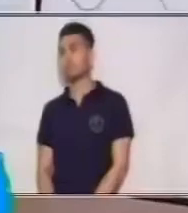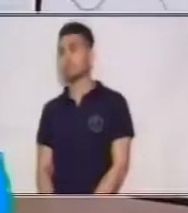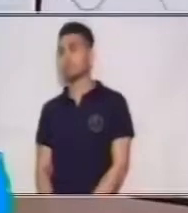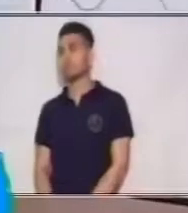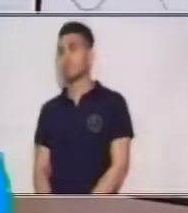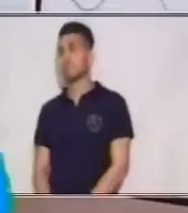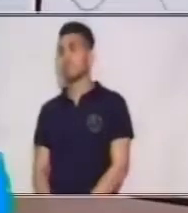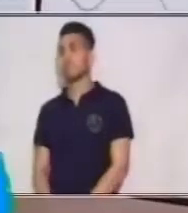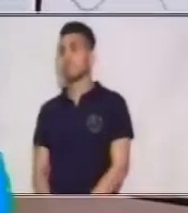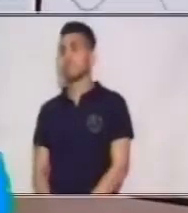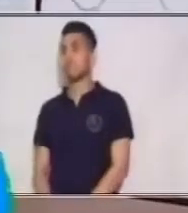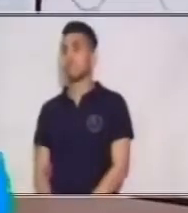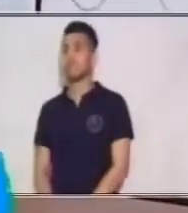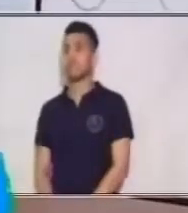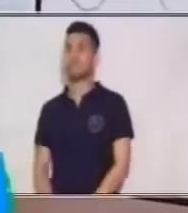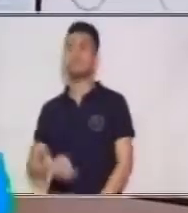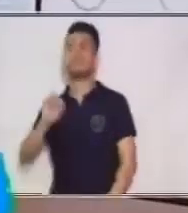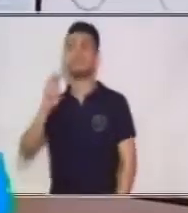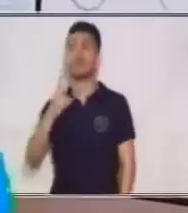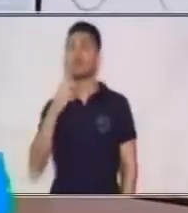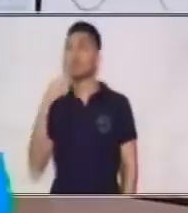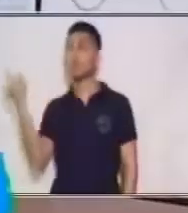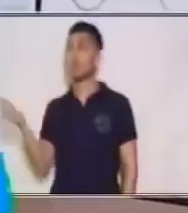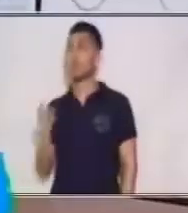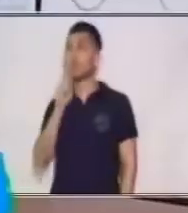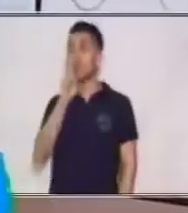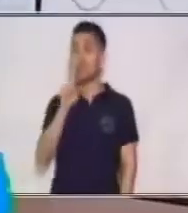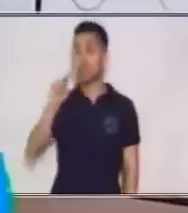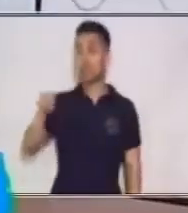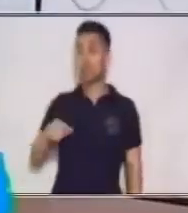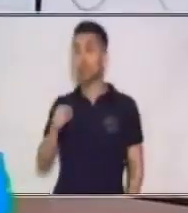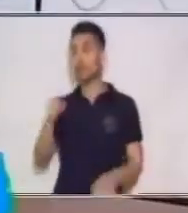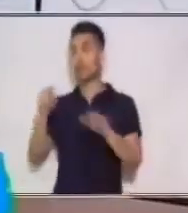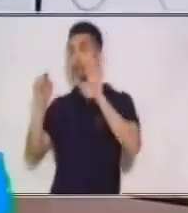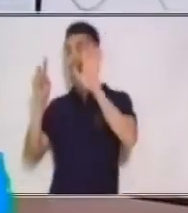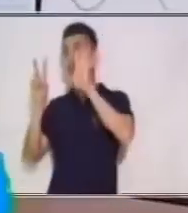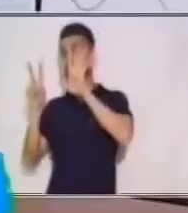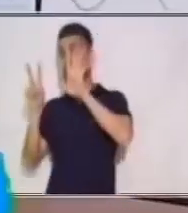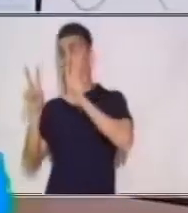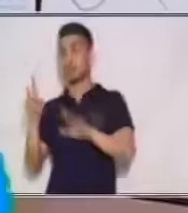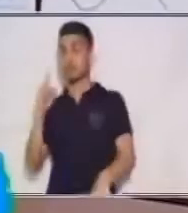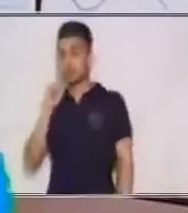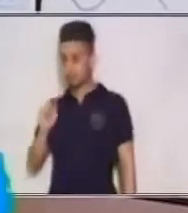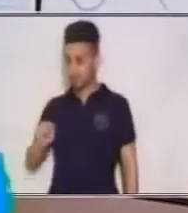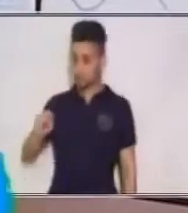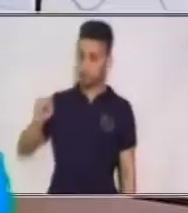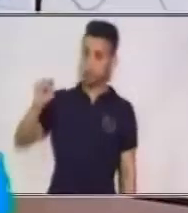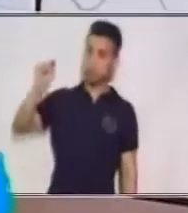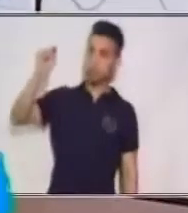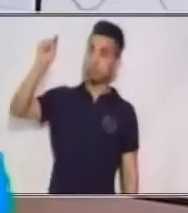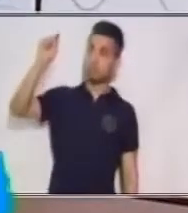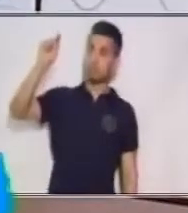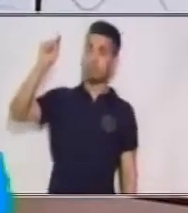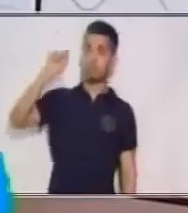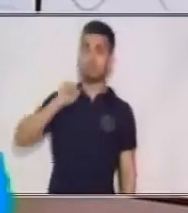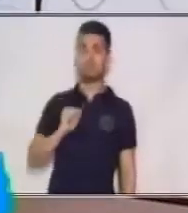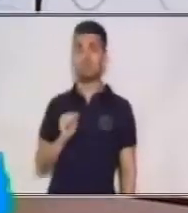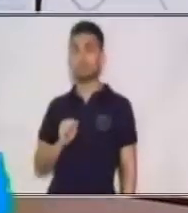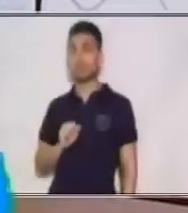Ahora, el siguiente punto será 1,7. 1 en X y 7 en Y.